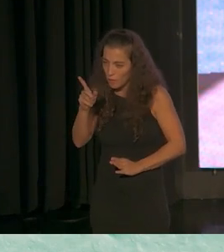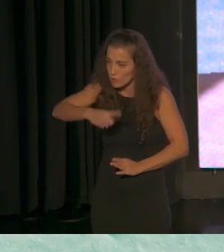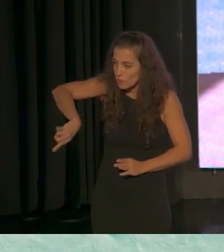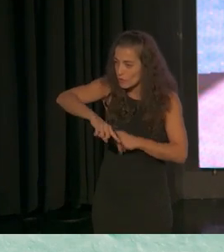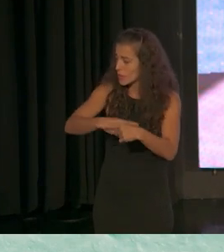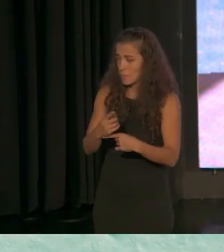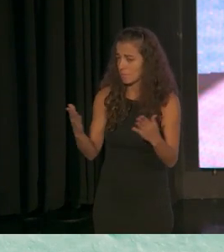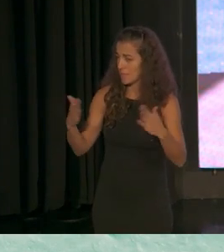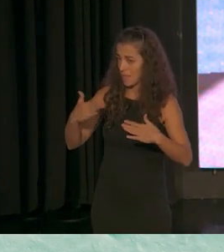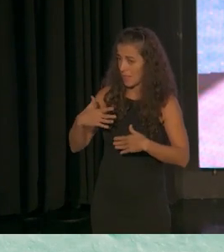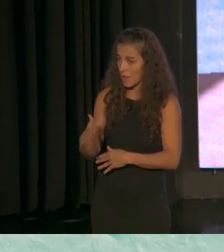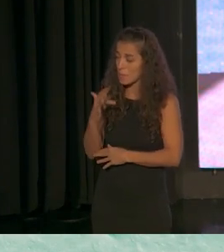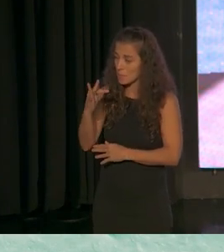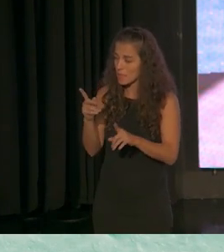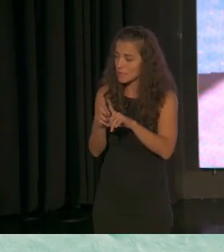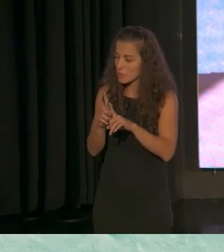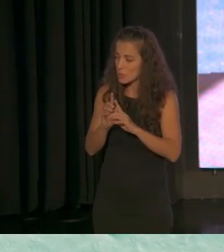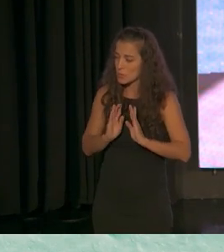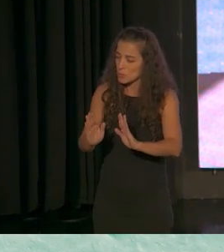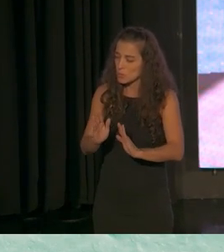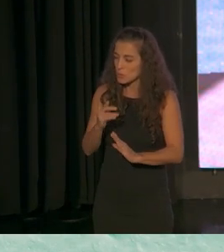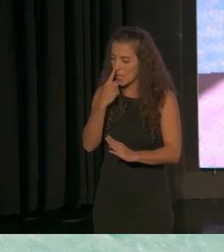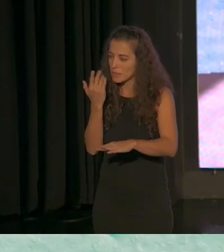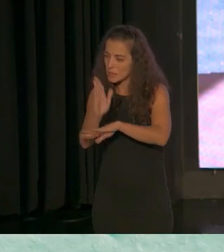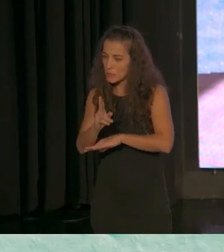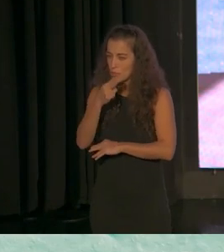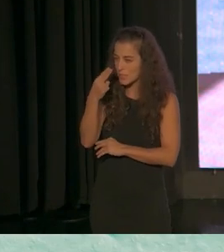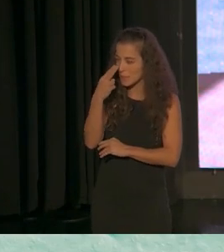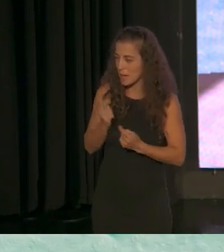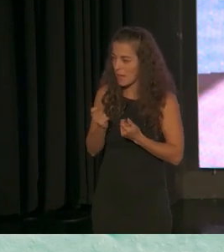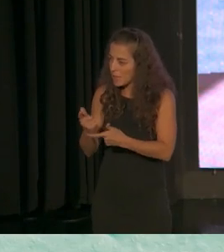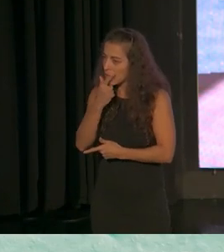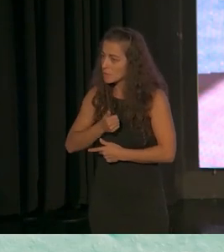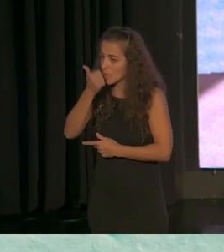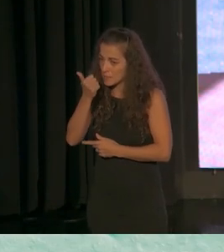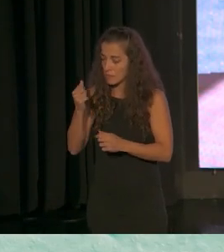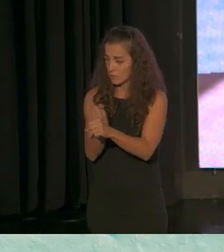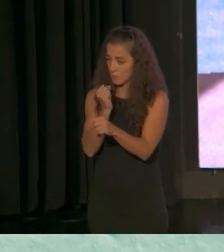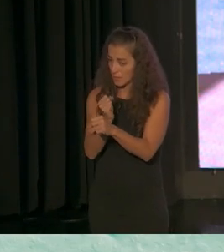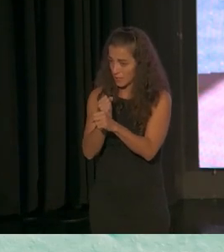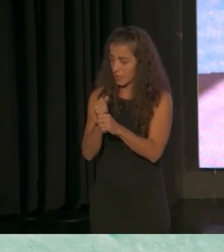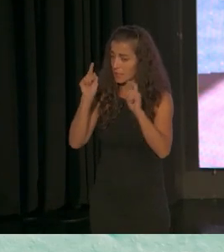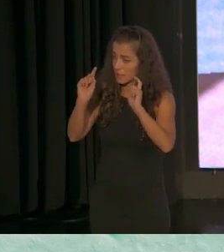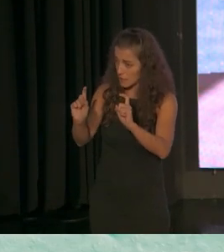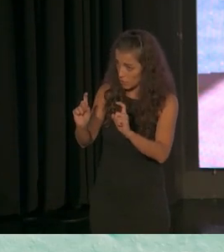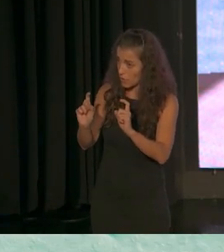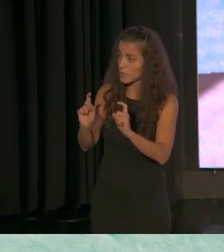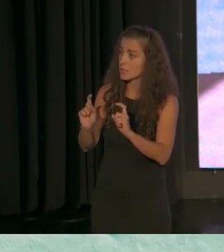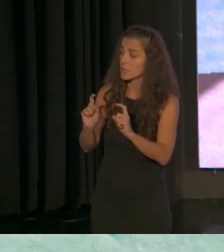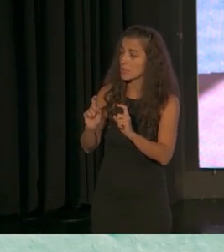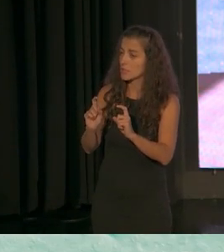empoderarlas en facilitar que sus tareas también educativas en casa